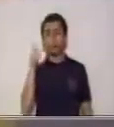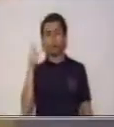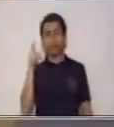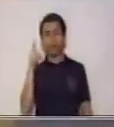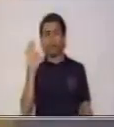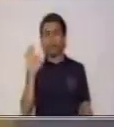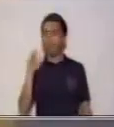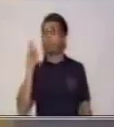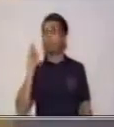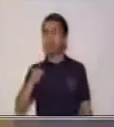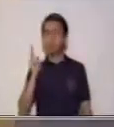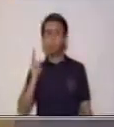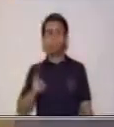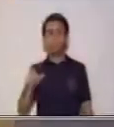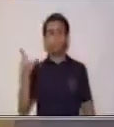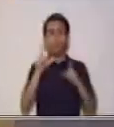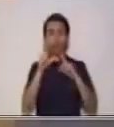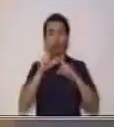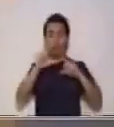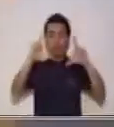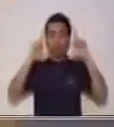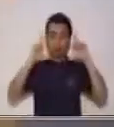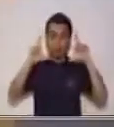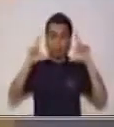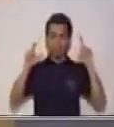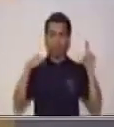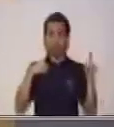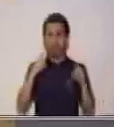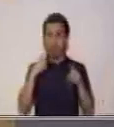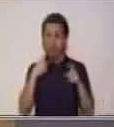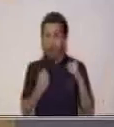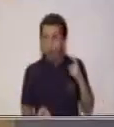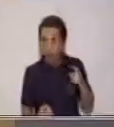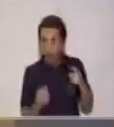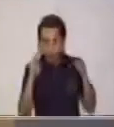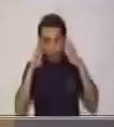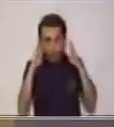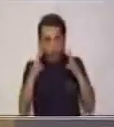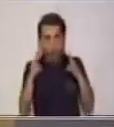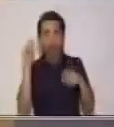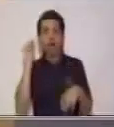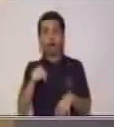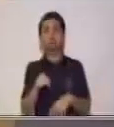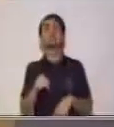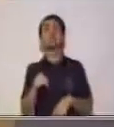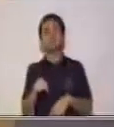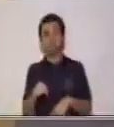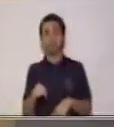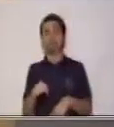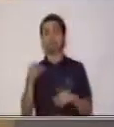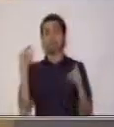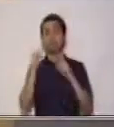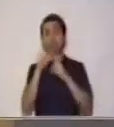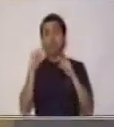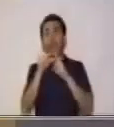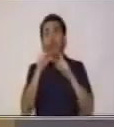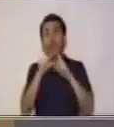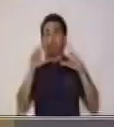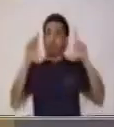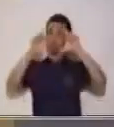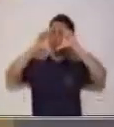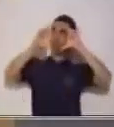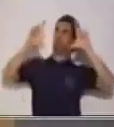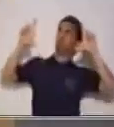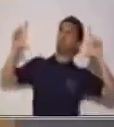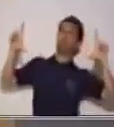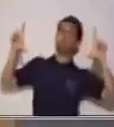las letras que van a llamar o van a captar nuestra atención desde el inicio. A esas palabras que encontremos